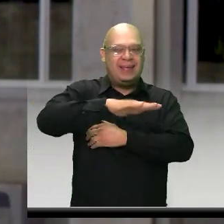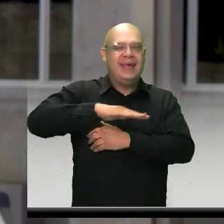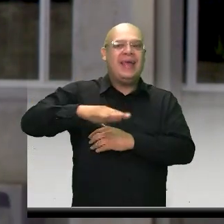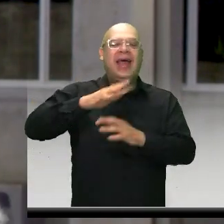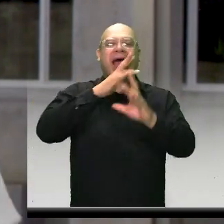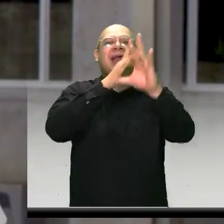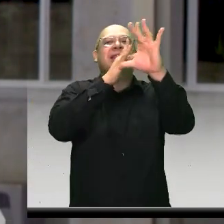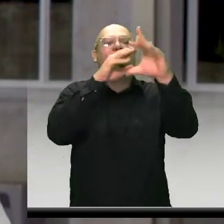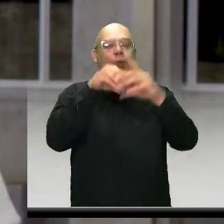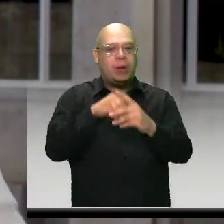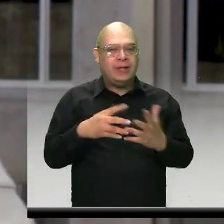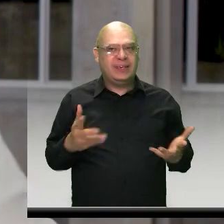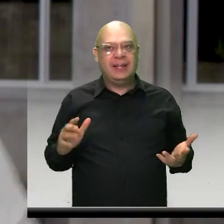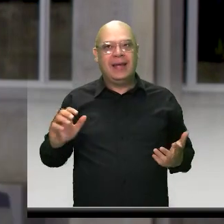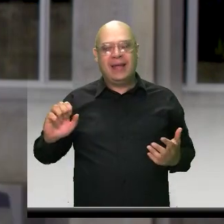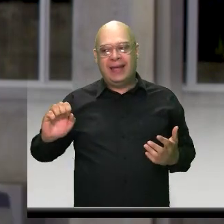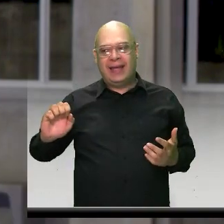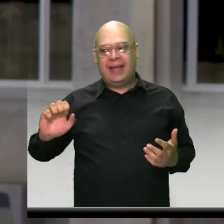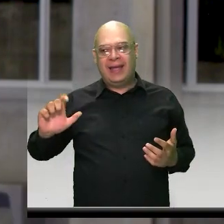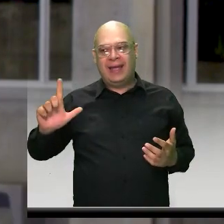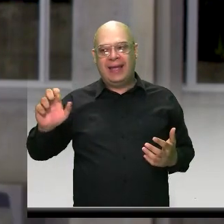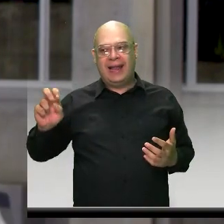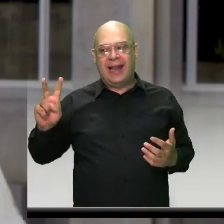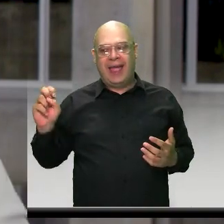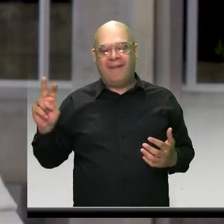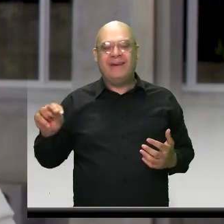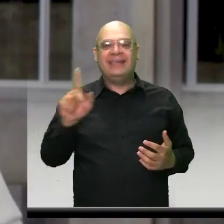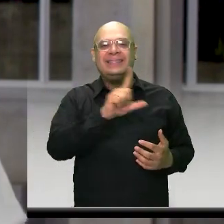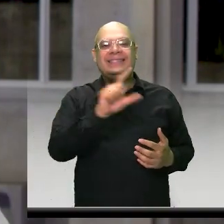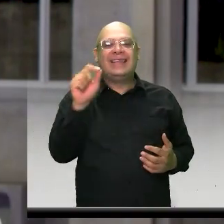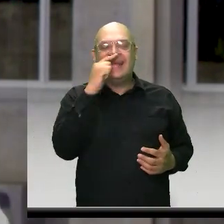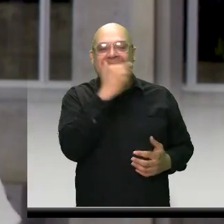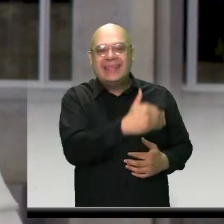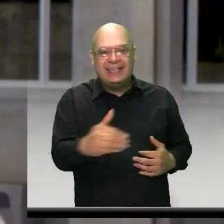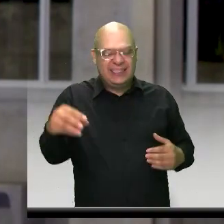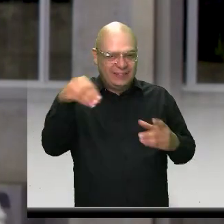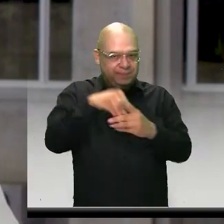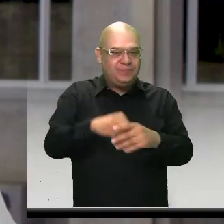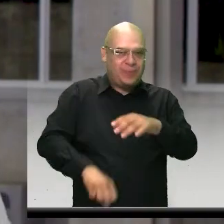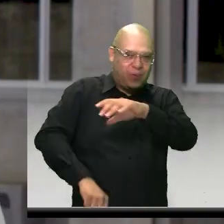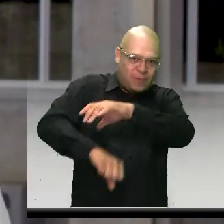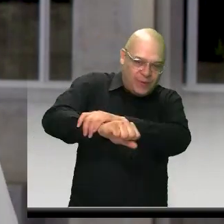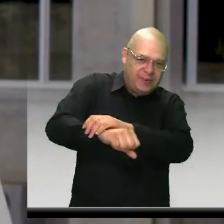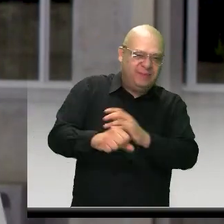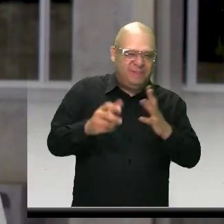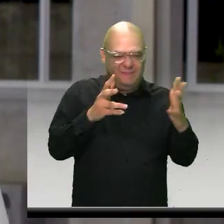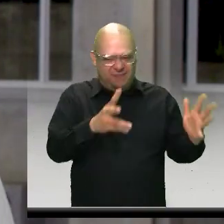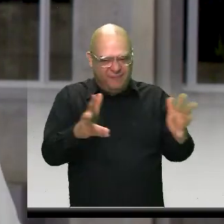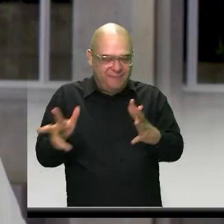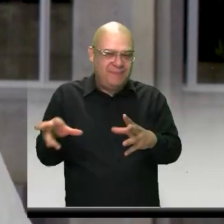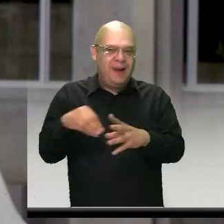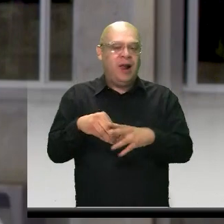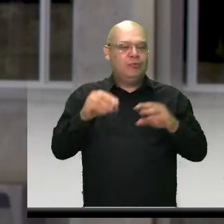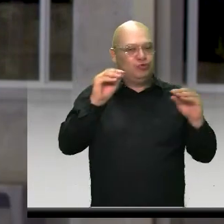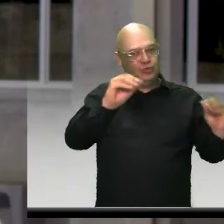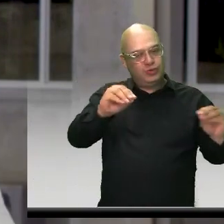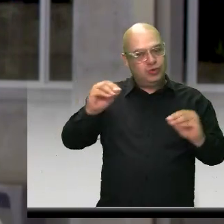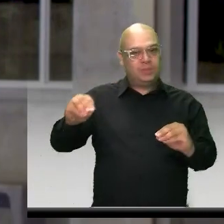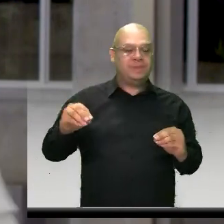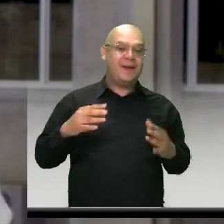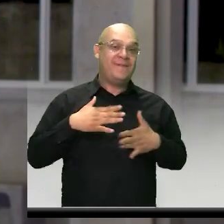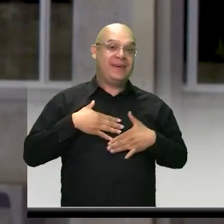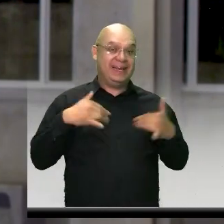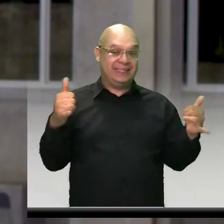Academia Eleven, 100 niñas de la ciudad jugando fútbol en su preparación, formación, estamos felices.